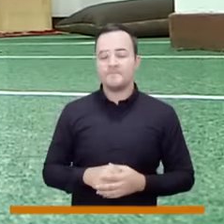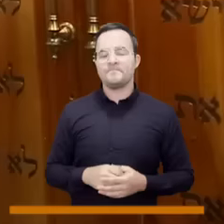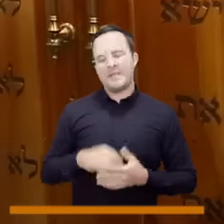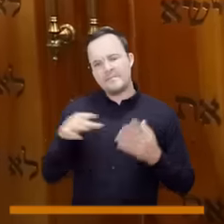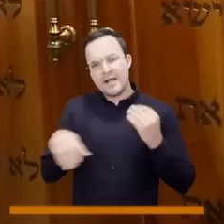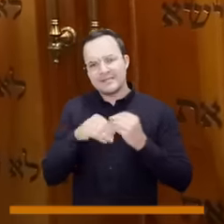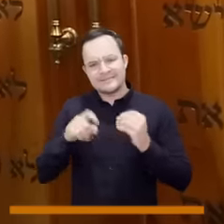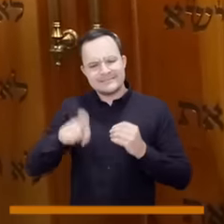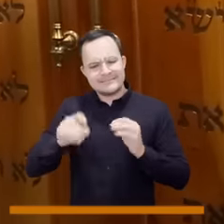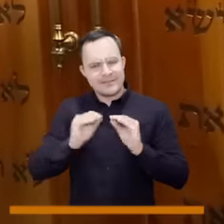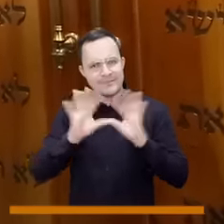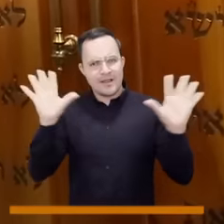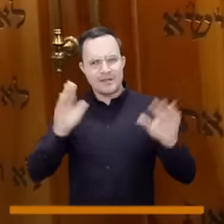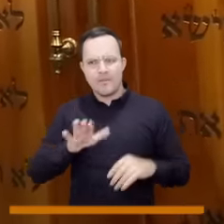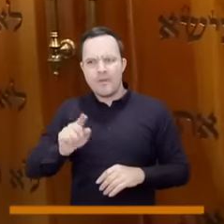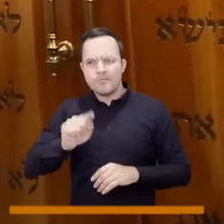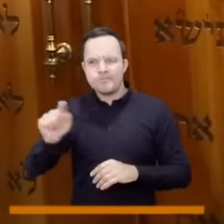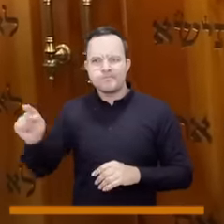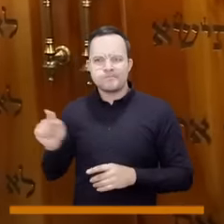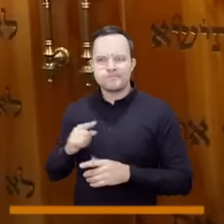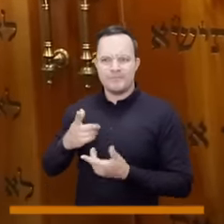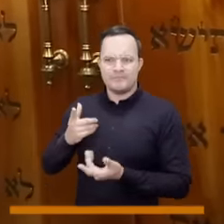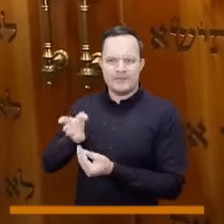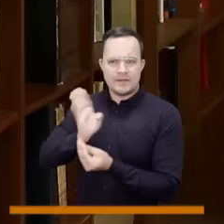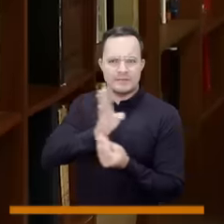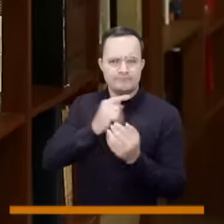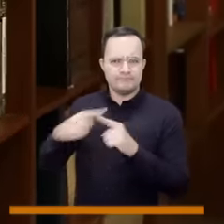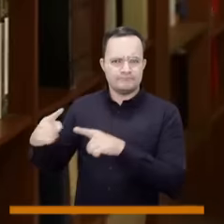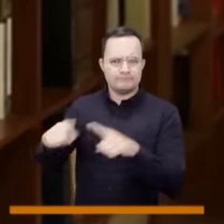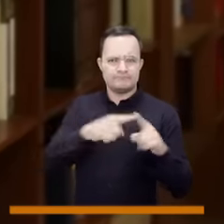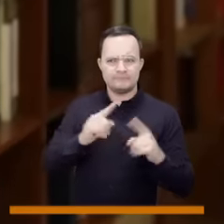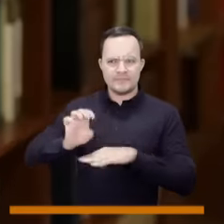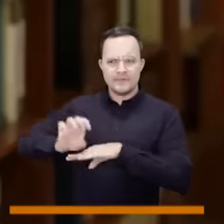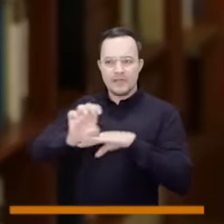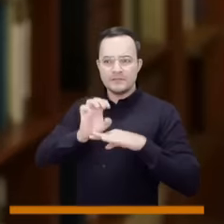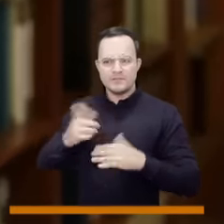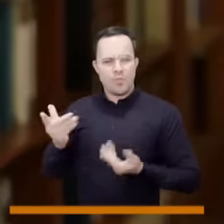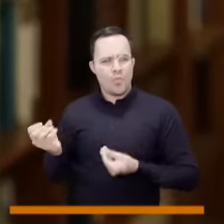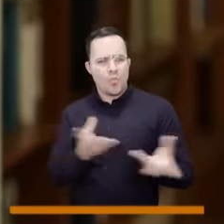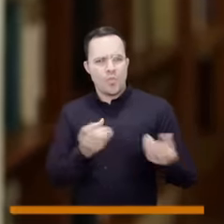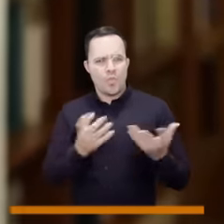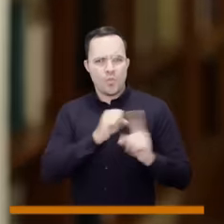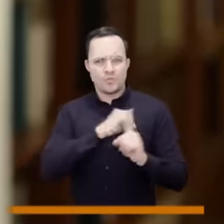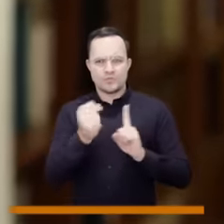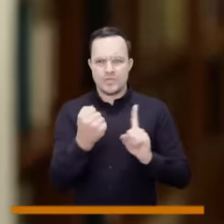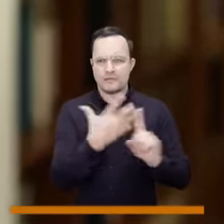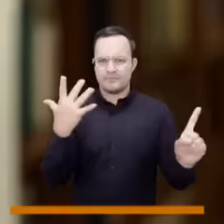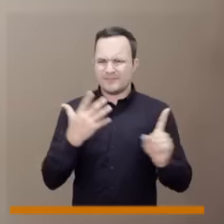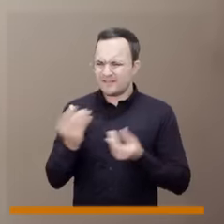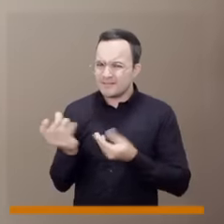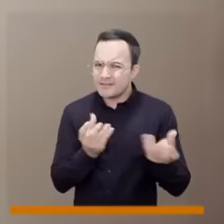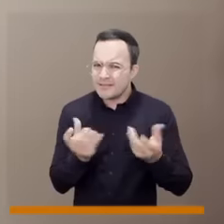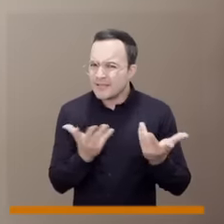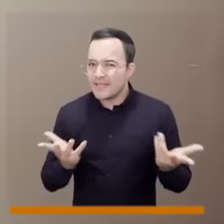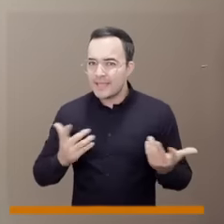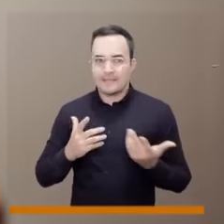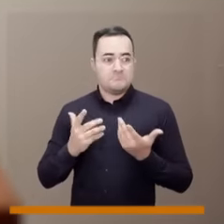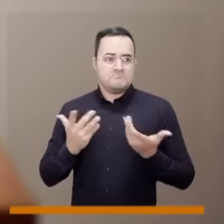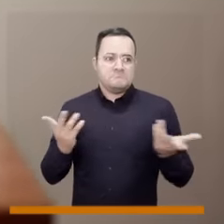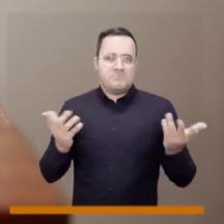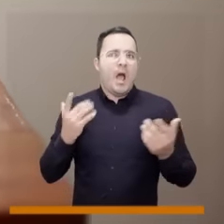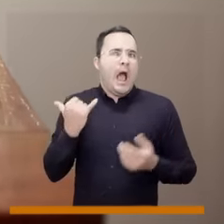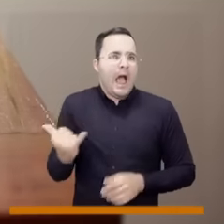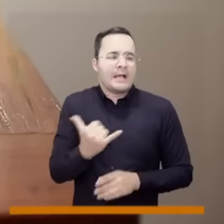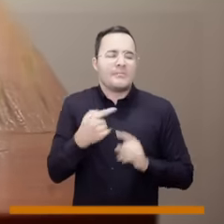cuál es el aporte social que realizan las entidades religiosas en el distrito. Eso es una tarea que tenemos pendiente y que vamos a